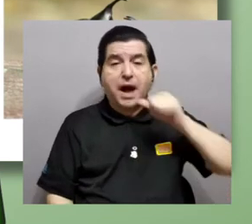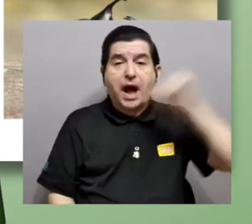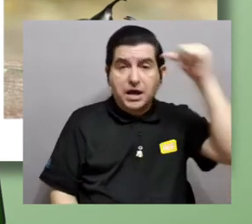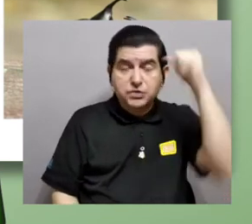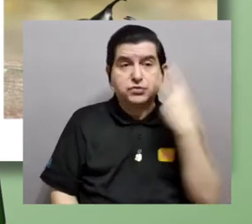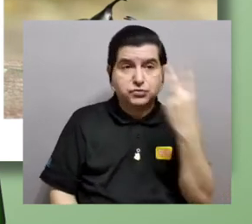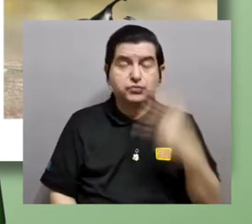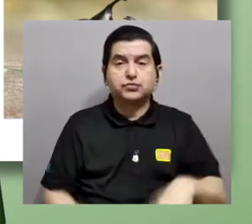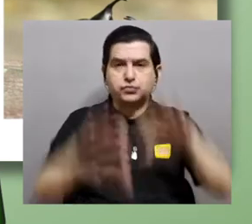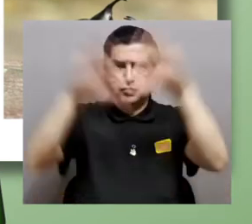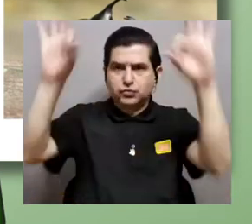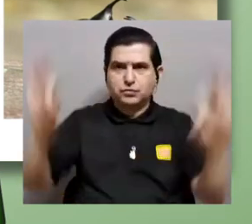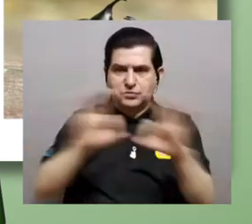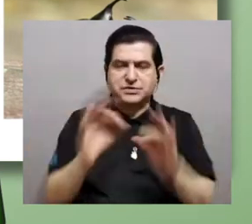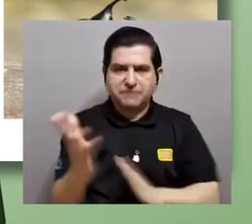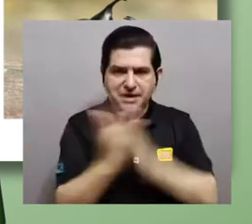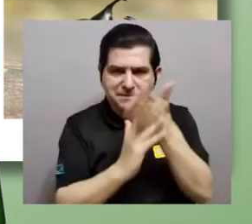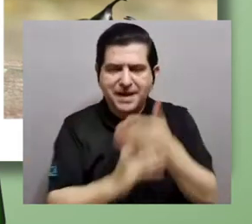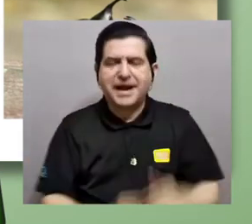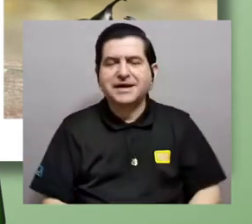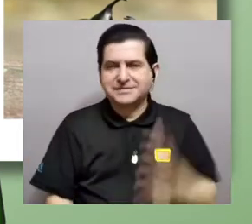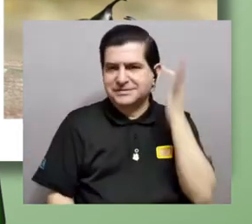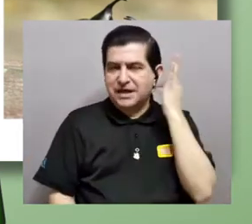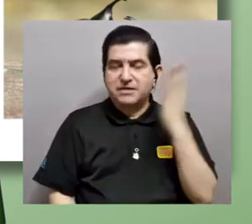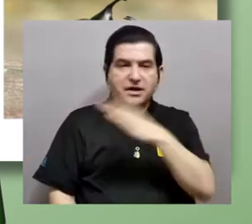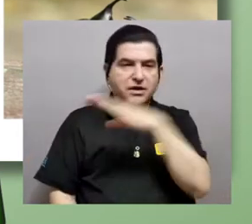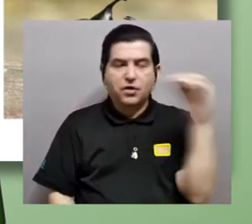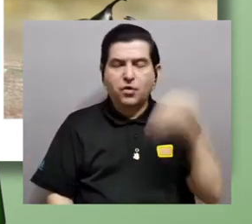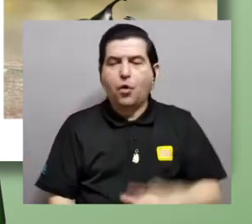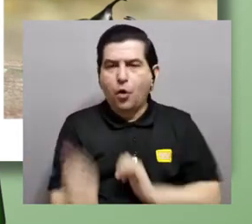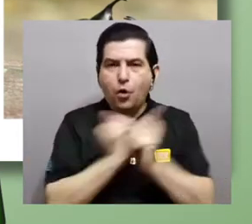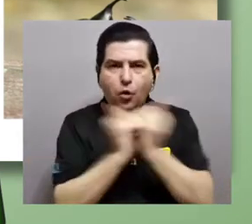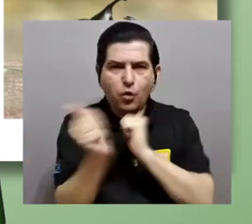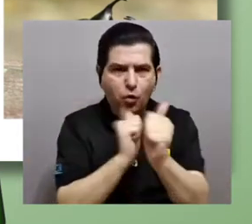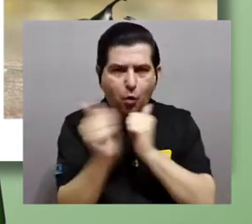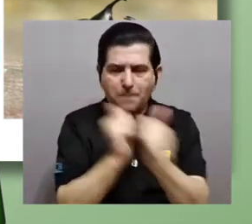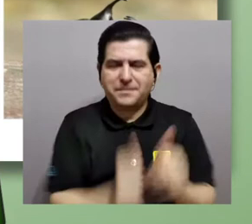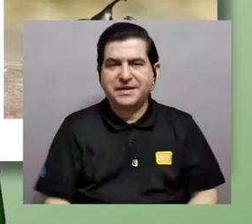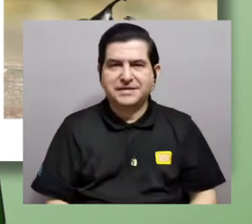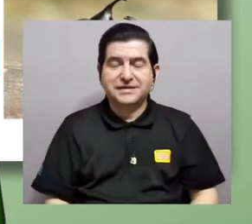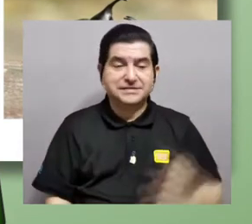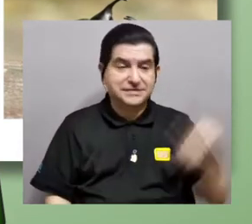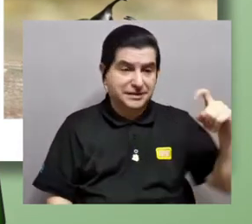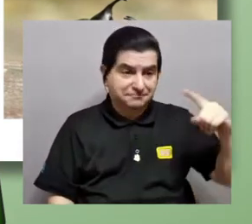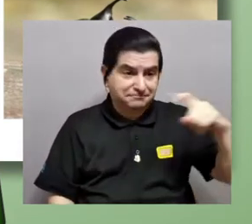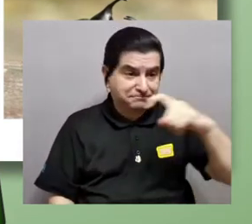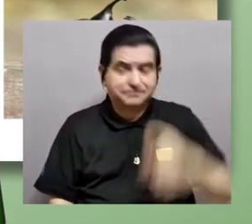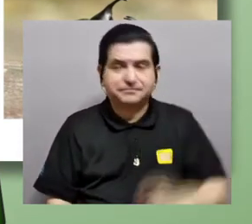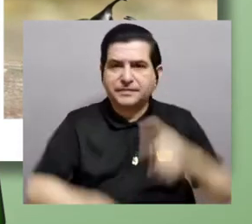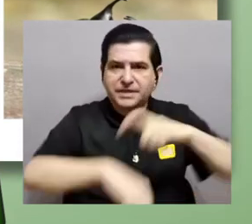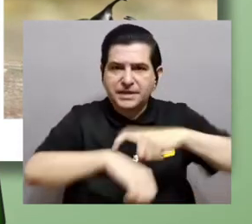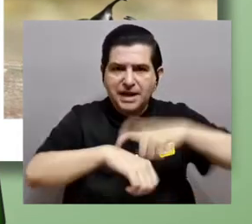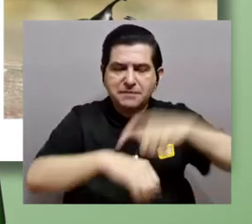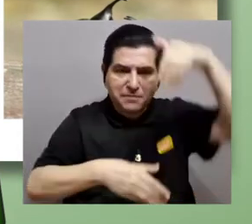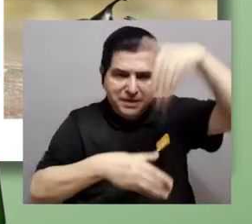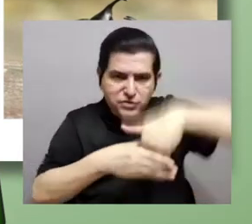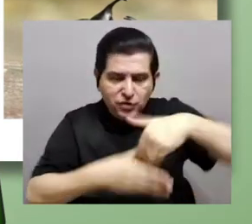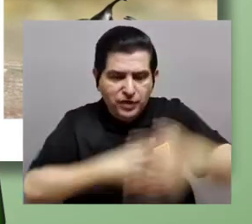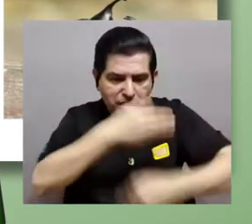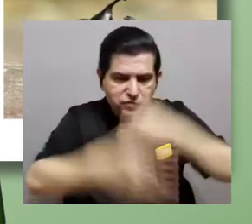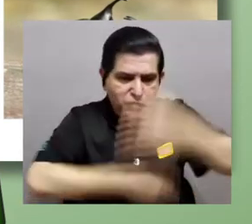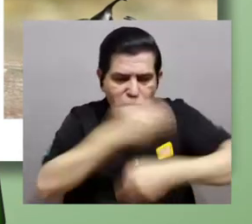por acceso a las hembras, o incluso competencia intensa entre espermatozoides cuando están dentro del tracto